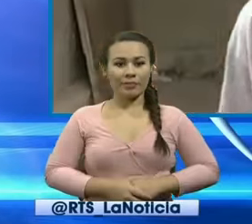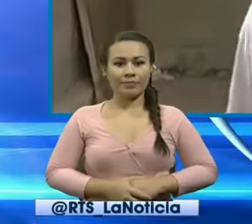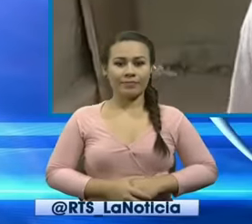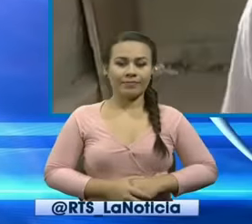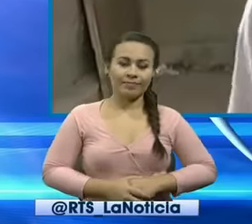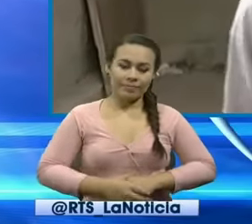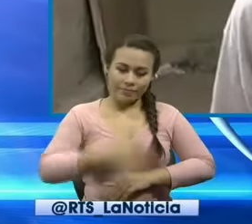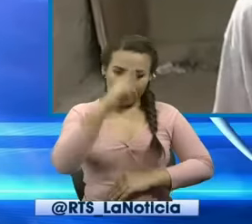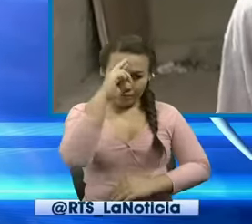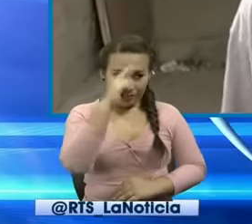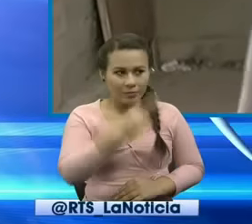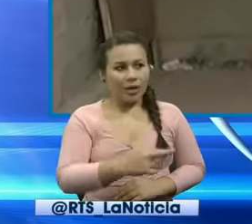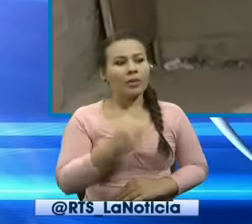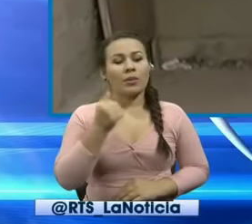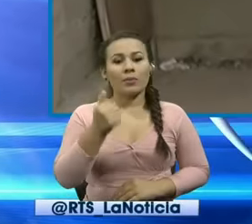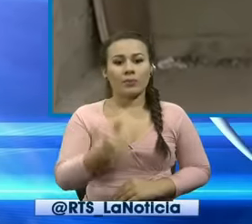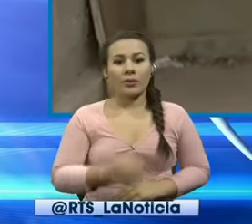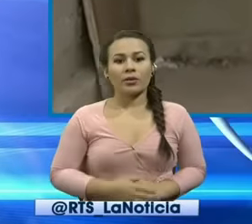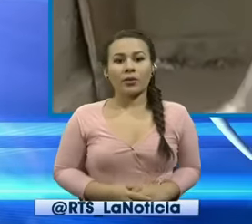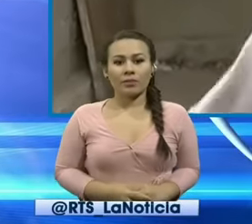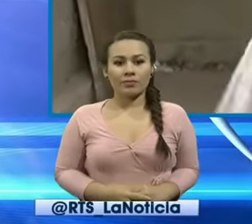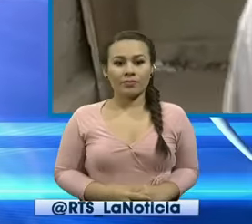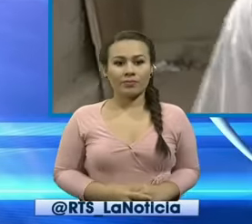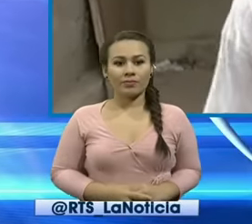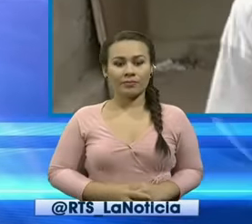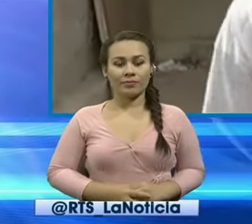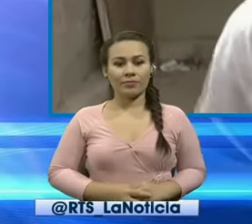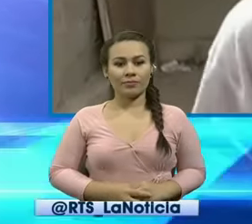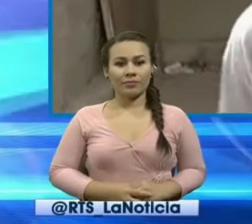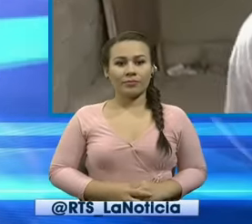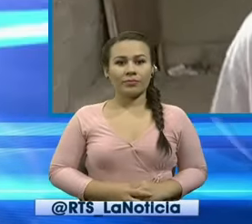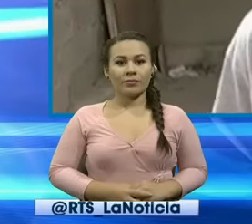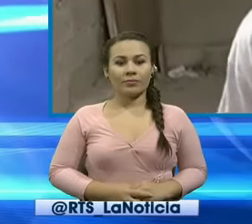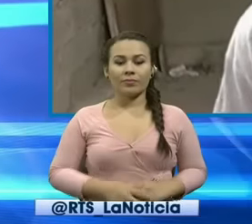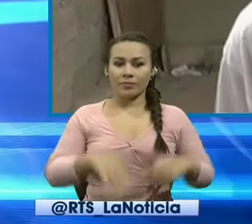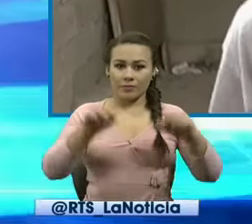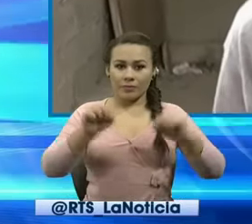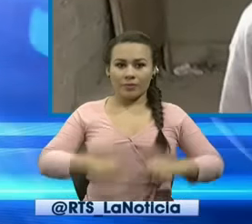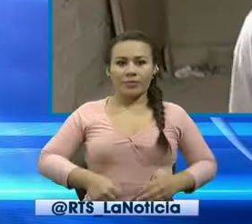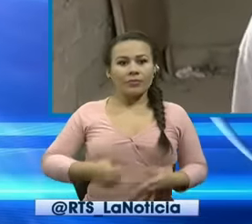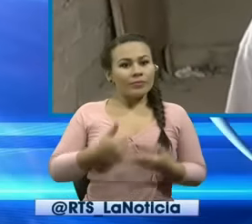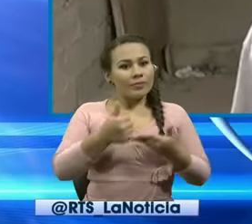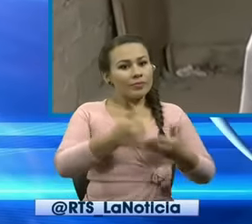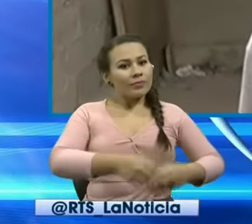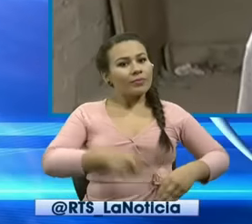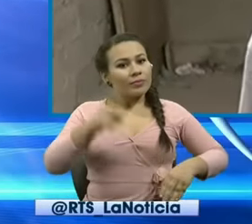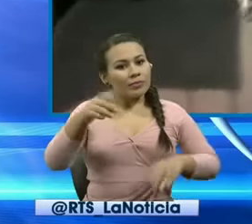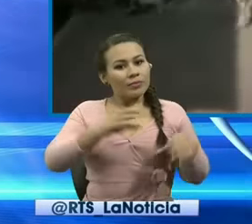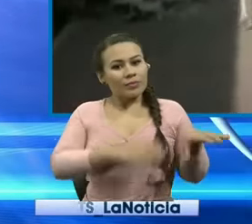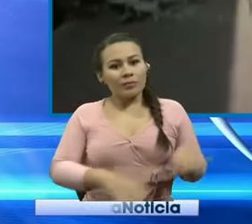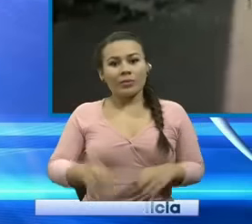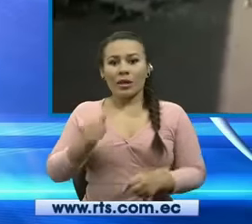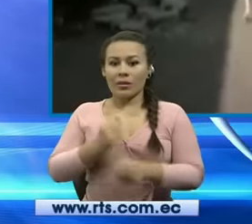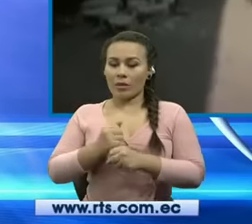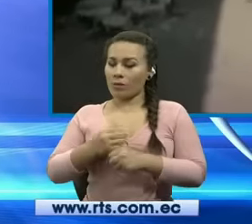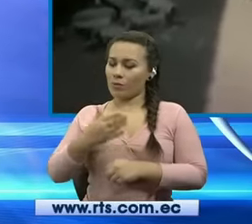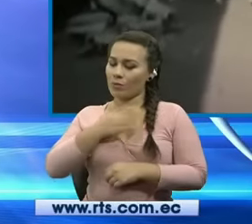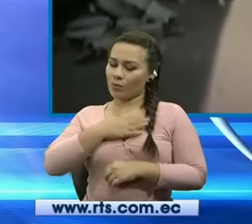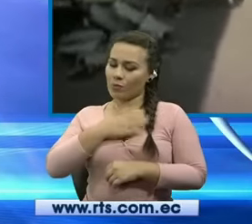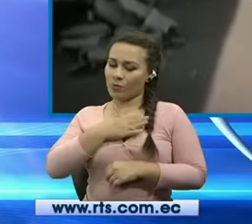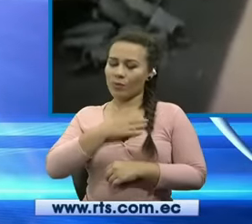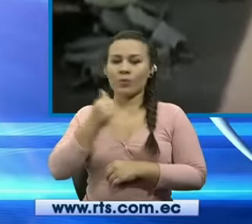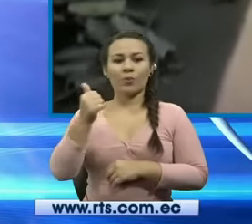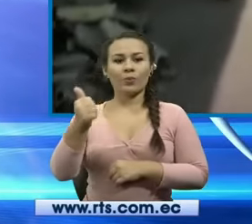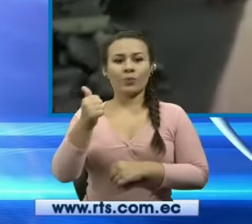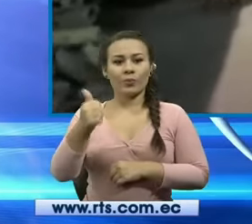digamos digna a los pobres animales son seres vivos y lo ayuden en esa labor este hombre es un corazón realmente muy noble